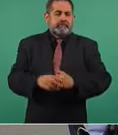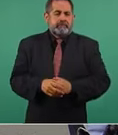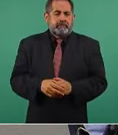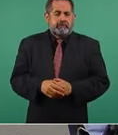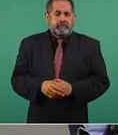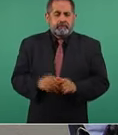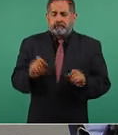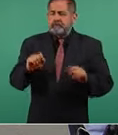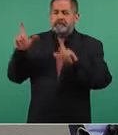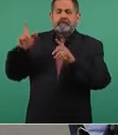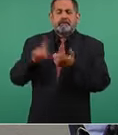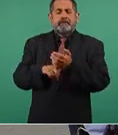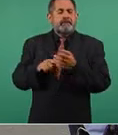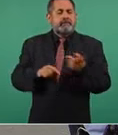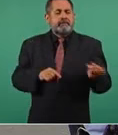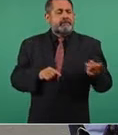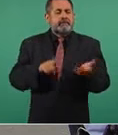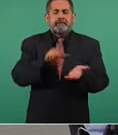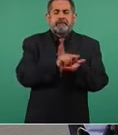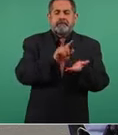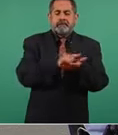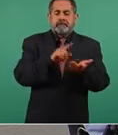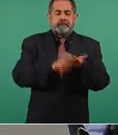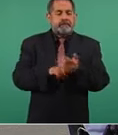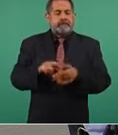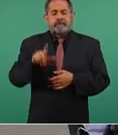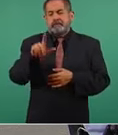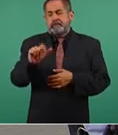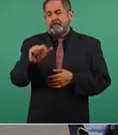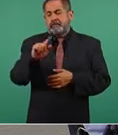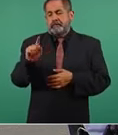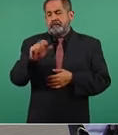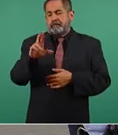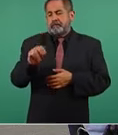colocó en su Twitter Lázaro Ríos.